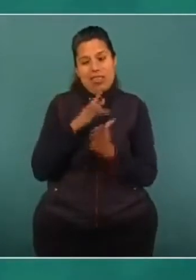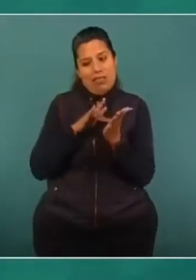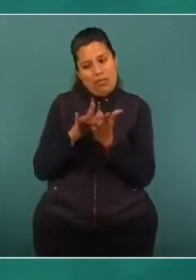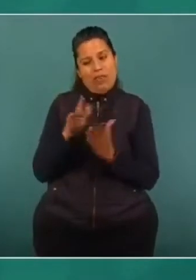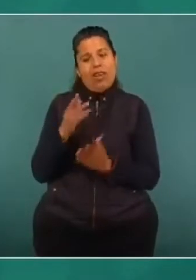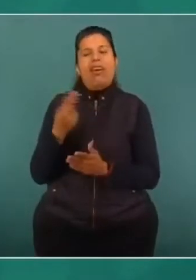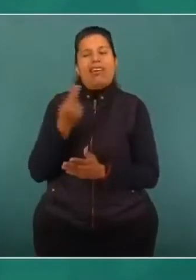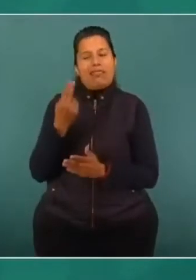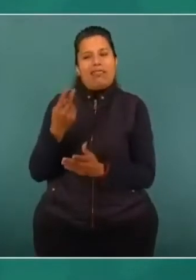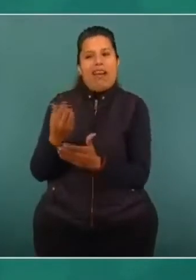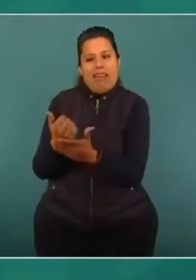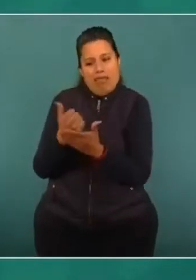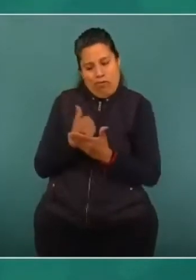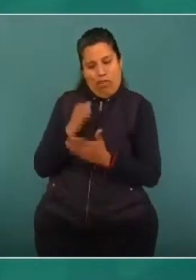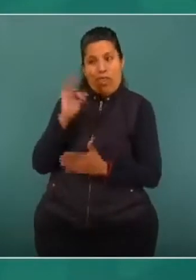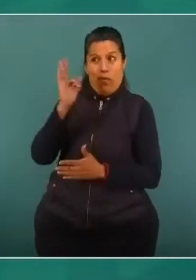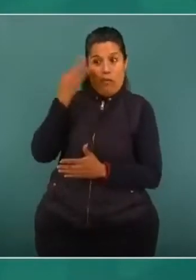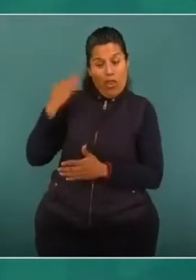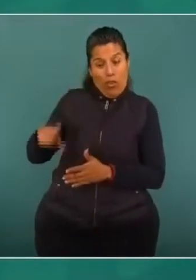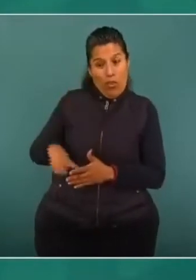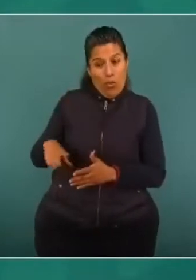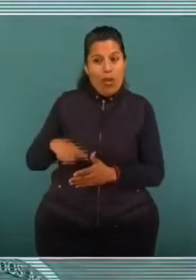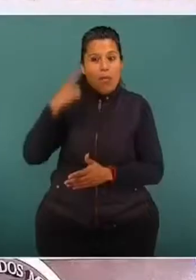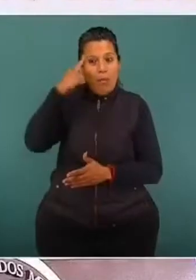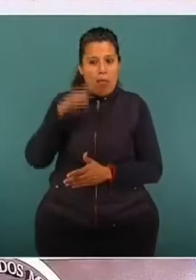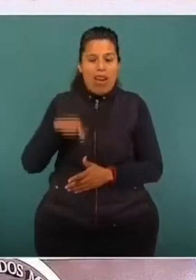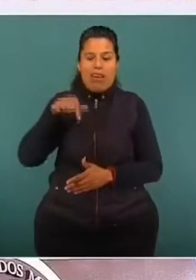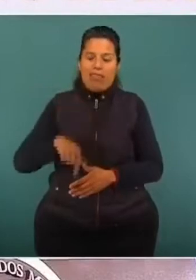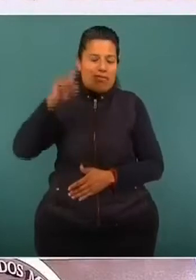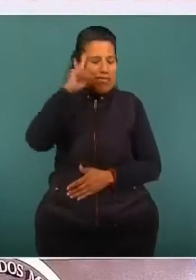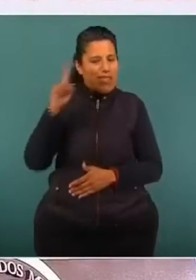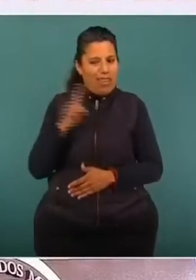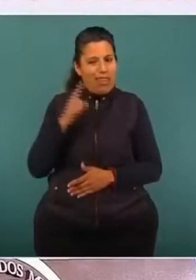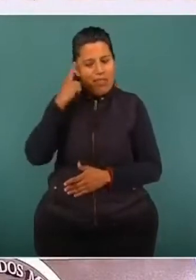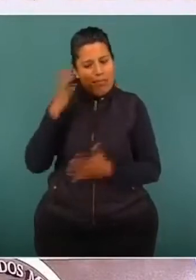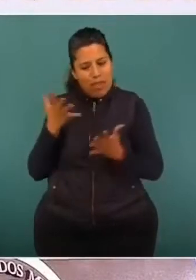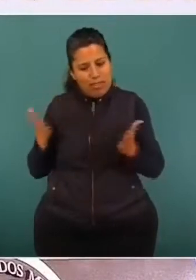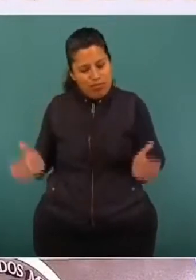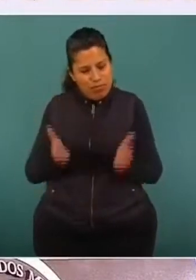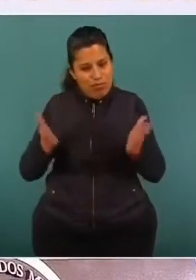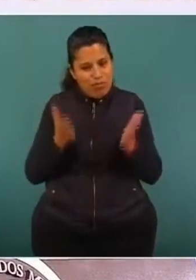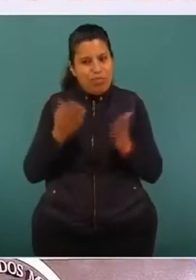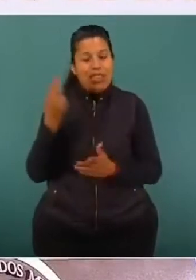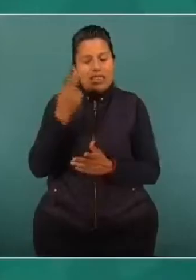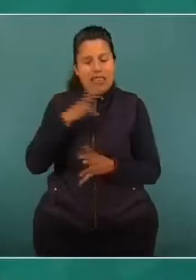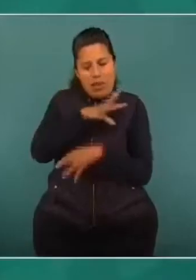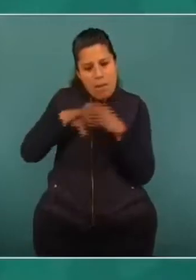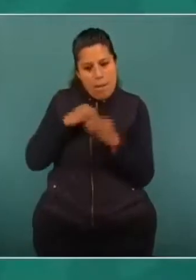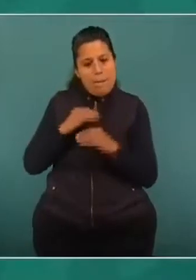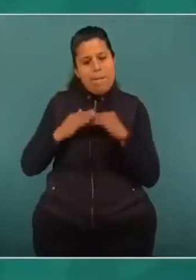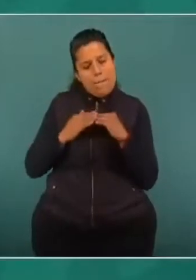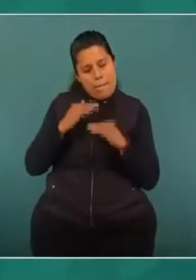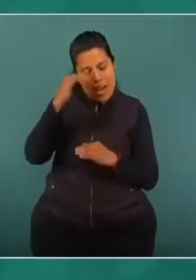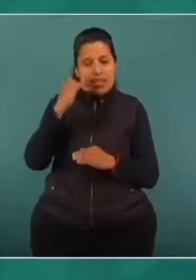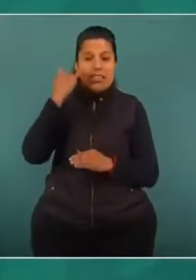ayude e impulse a Zacatecas para la atracción de nuevas inversiones nacionales y